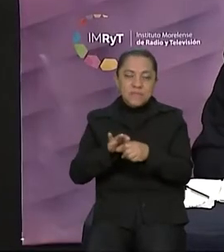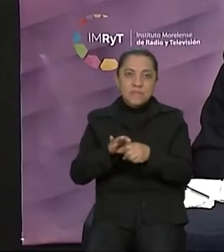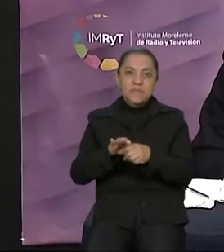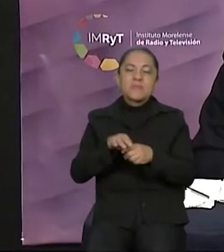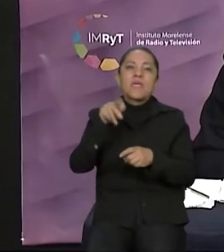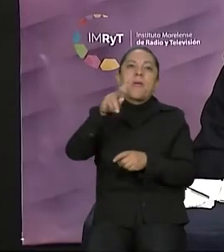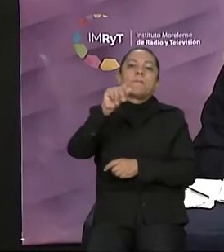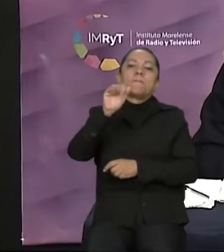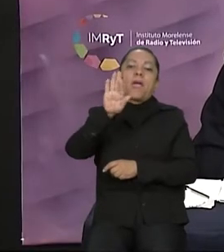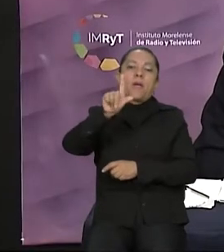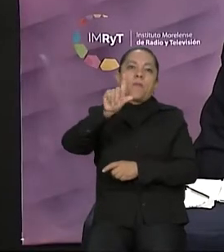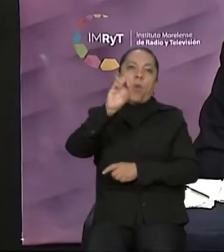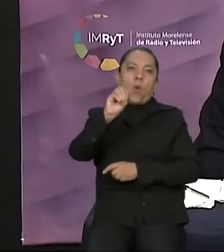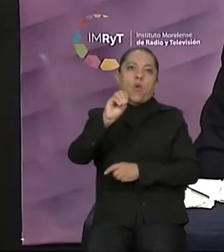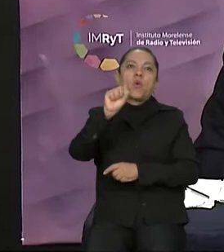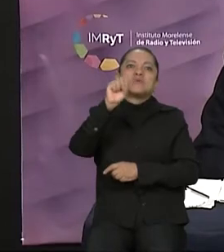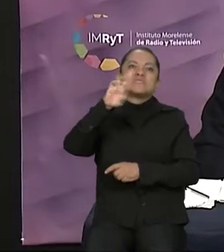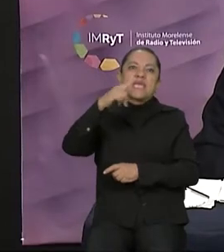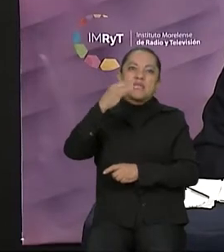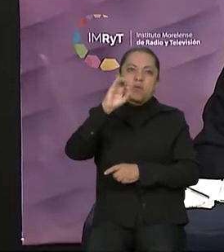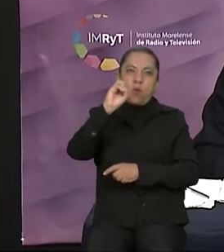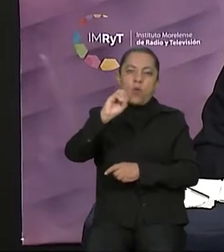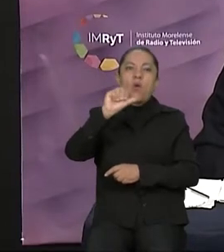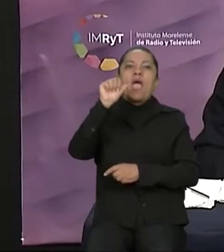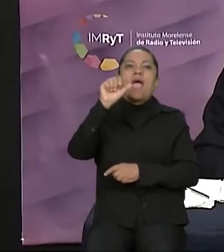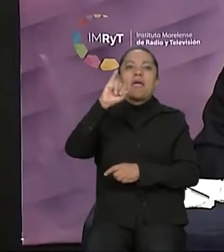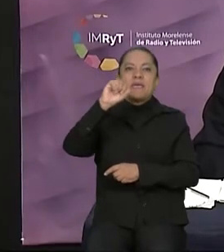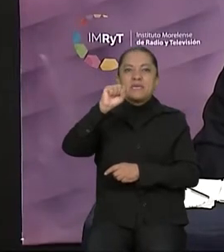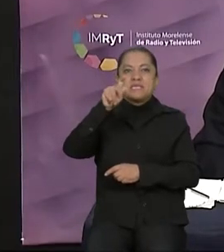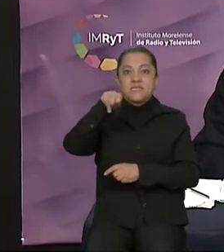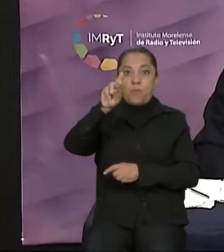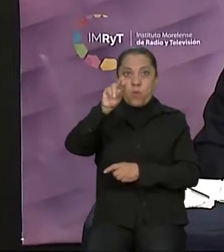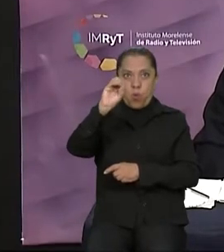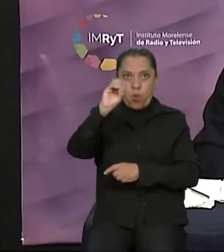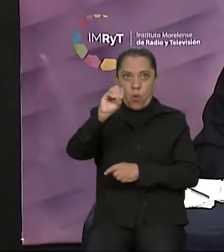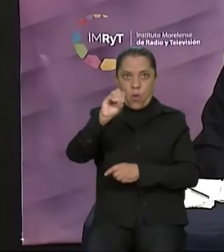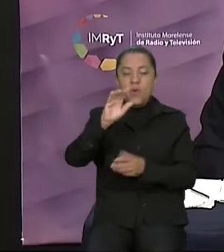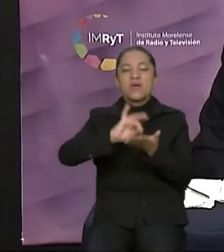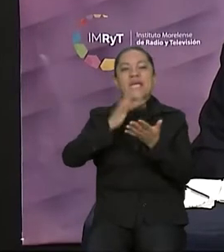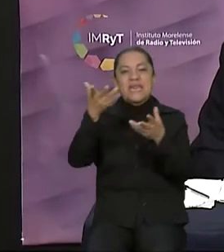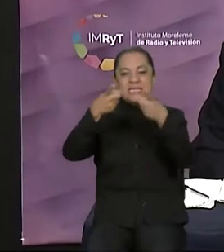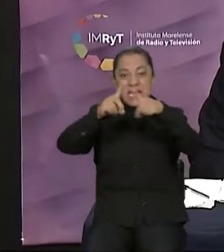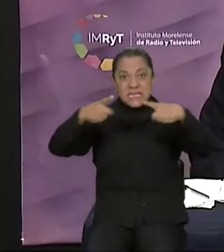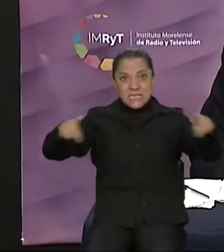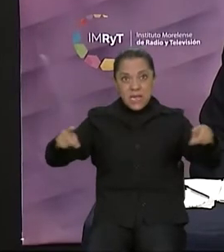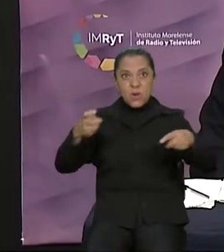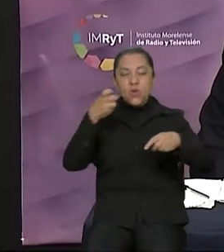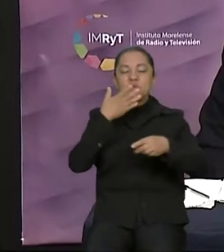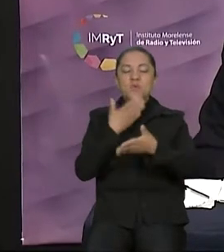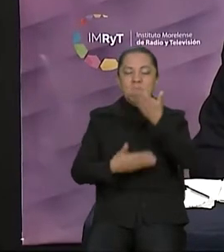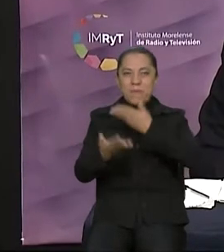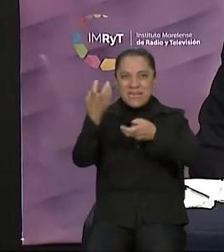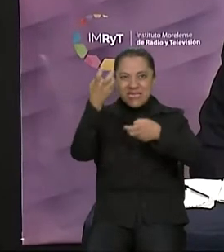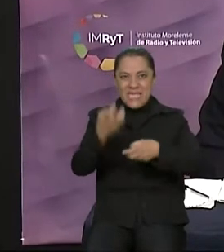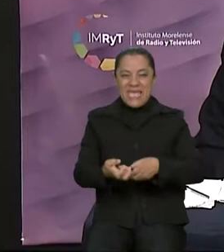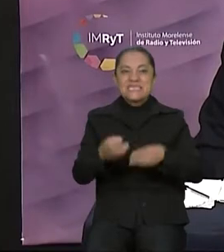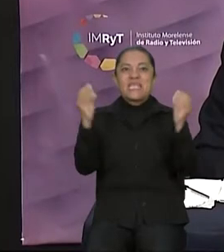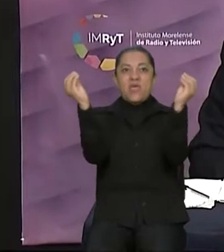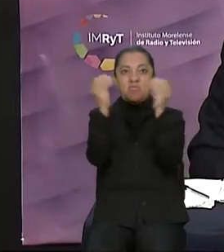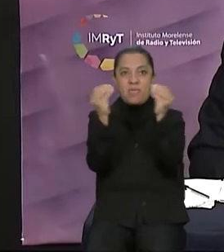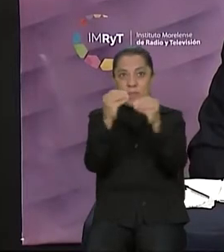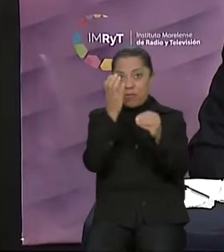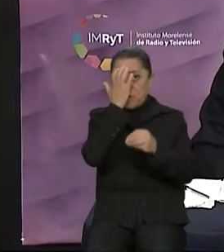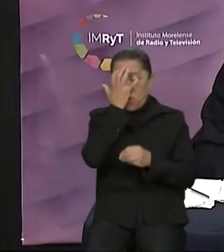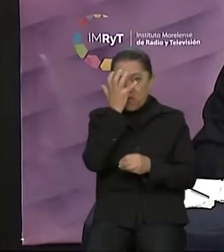bienvenida previo al desarrollo de este debate oficial entre las candidatas y los candidatos al Senado de la República, organizado